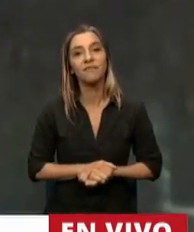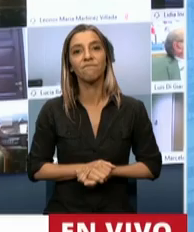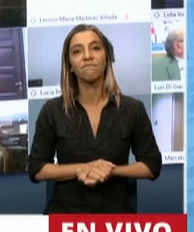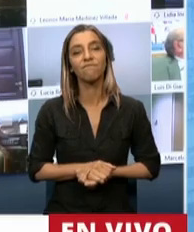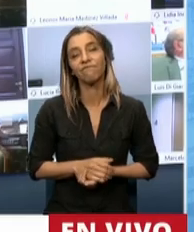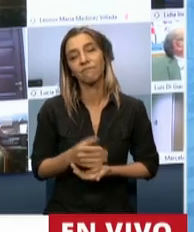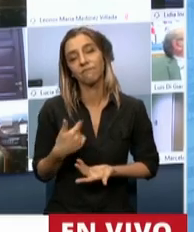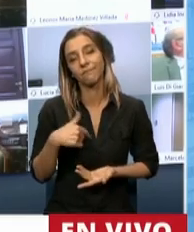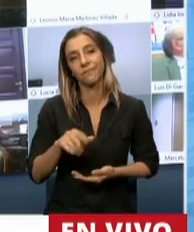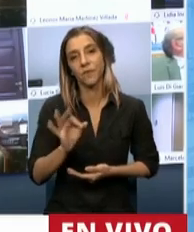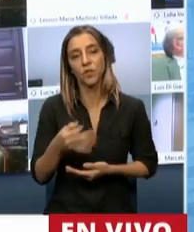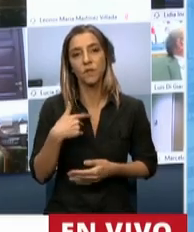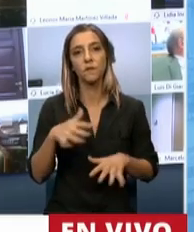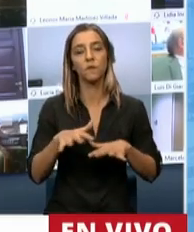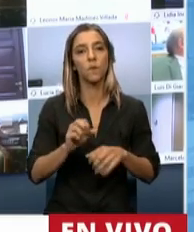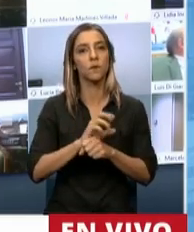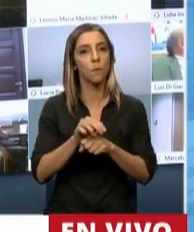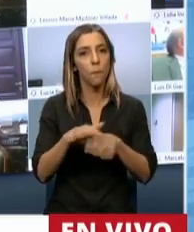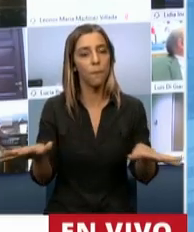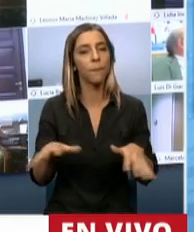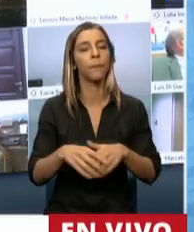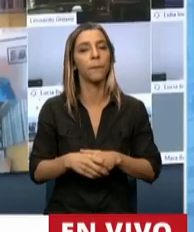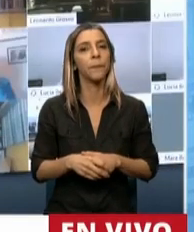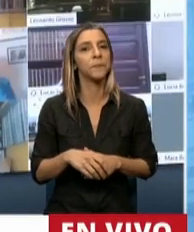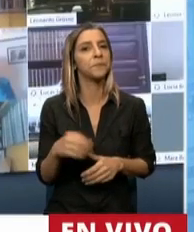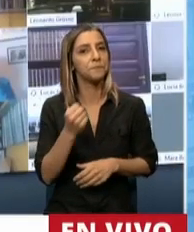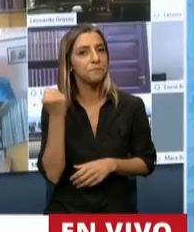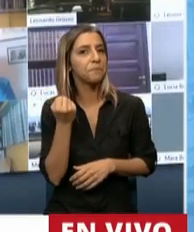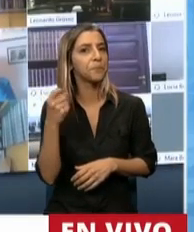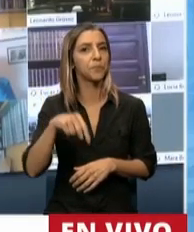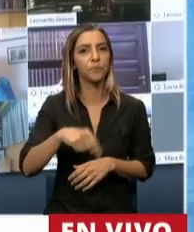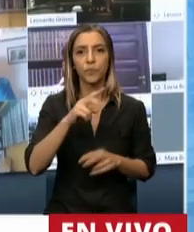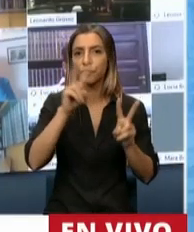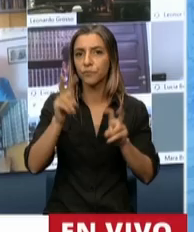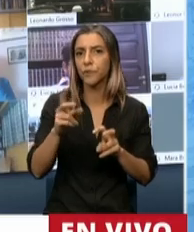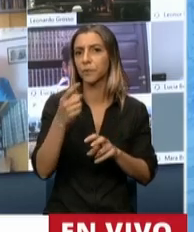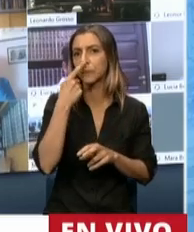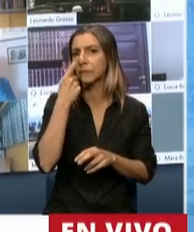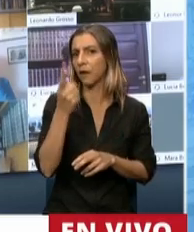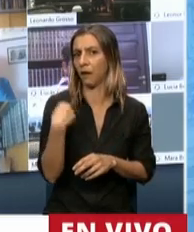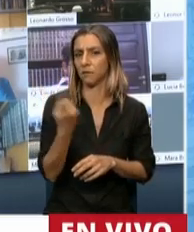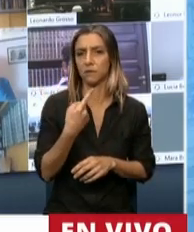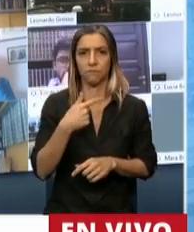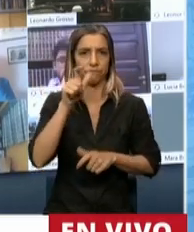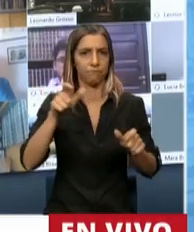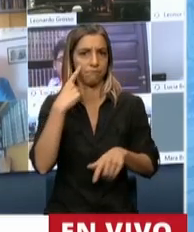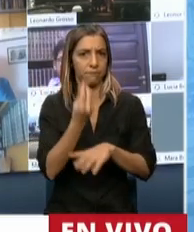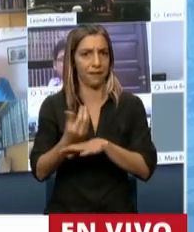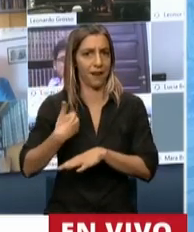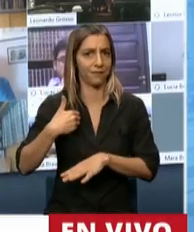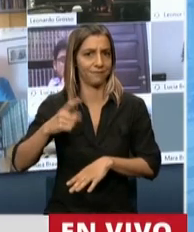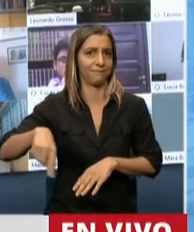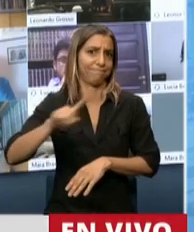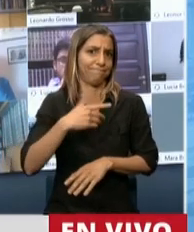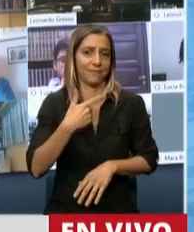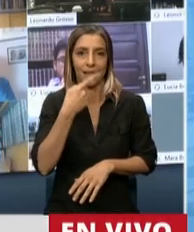pandemia, con estar tratando de interés público de nosotros, los argentinos, la posibilidad